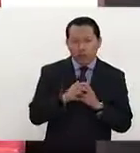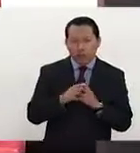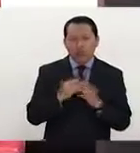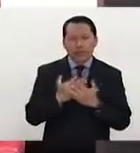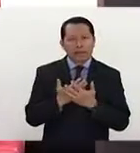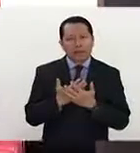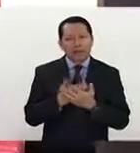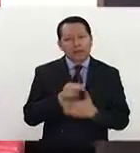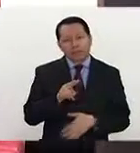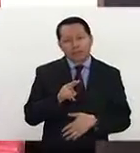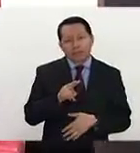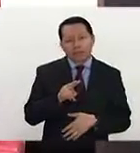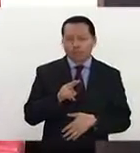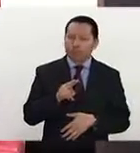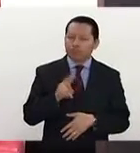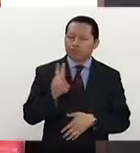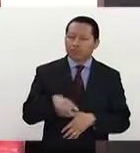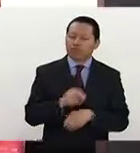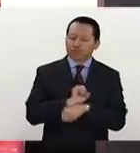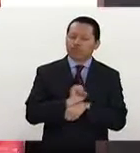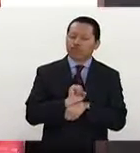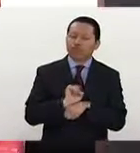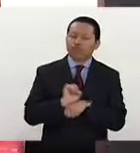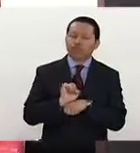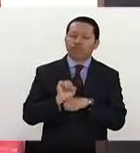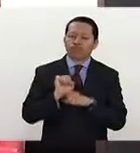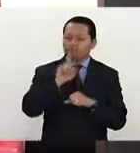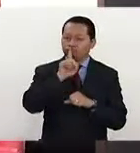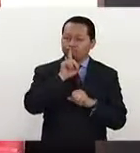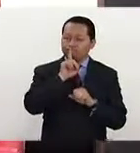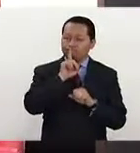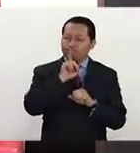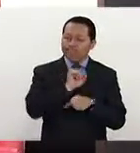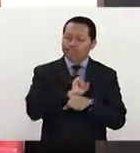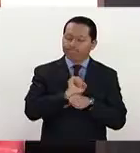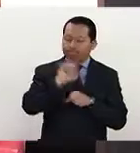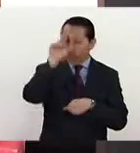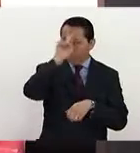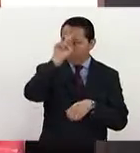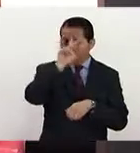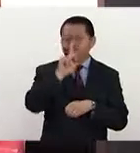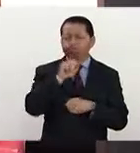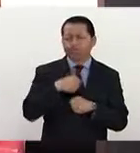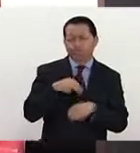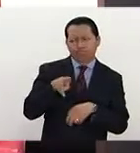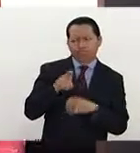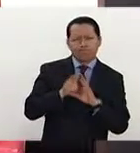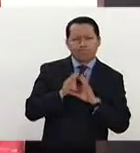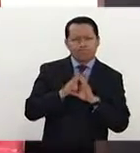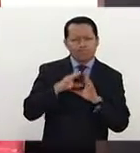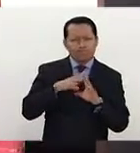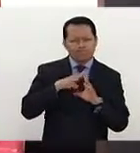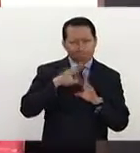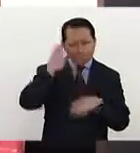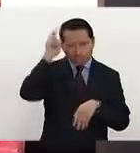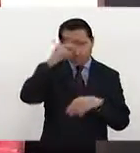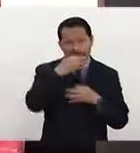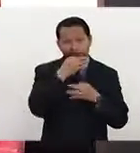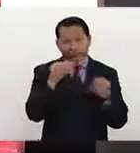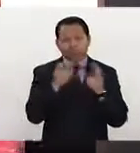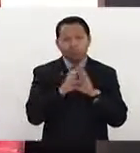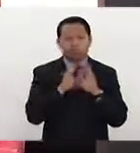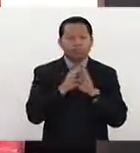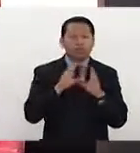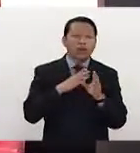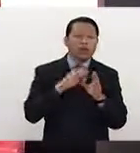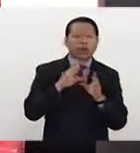realidad sí fue bastante matizado en su discurso. Hubo quien incluso llegó a considerar que el presidente anunciaría, por ejemplo, algo como